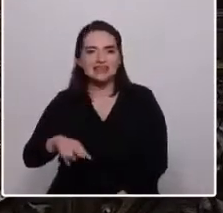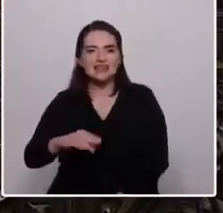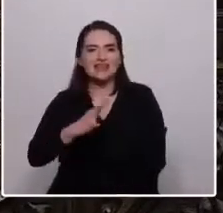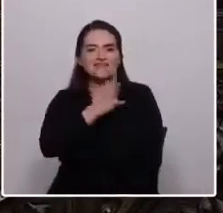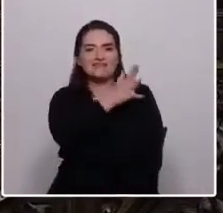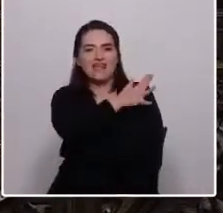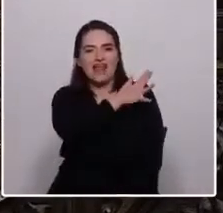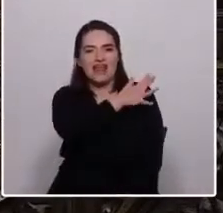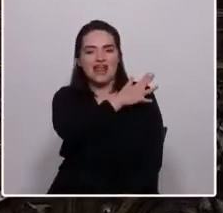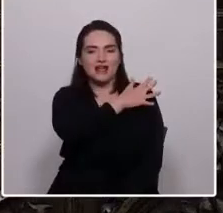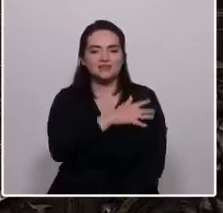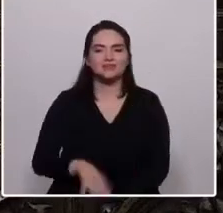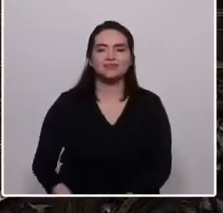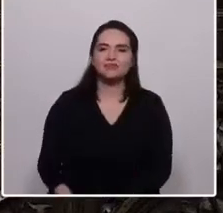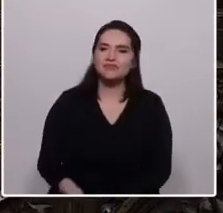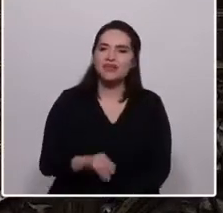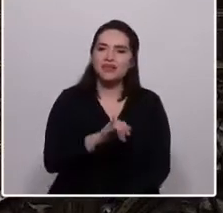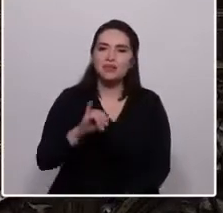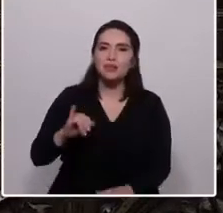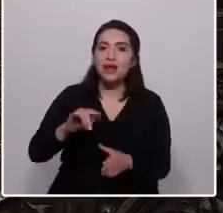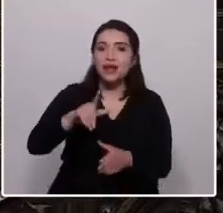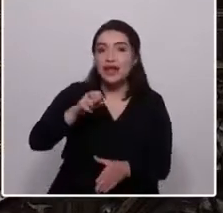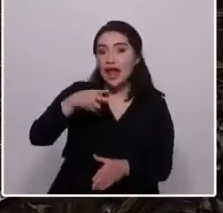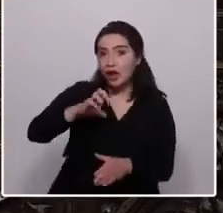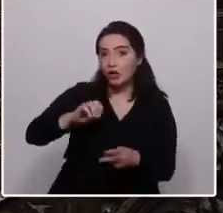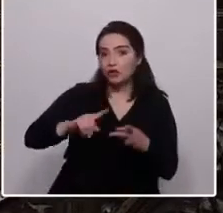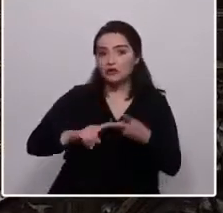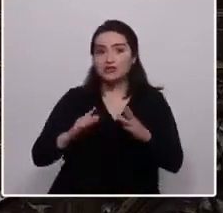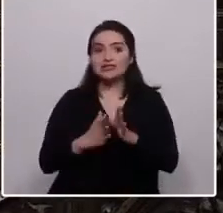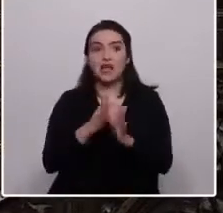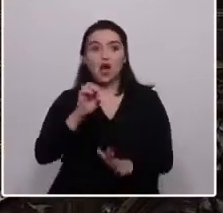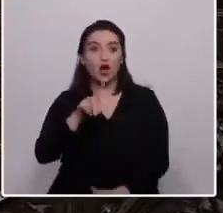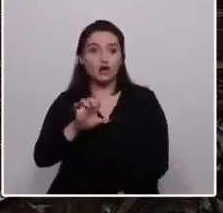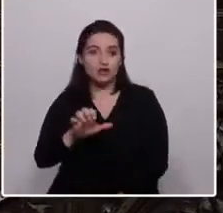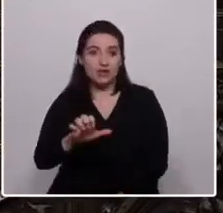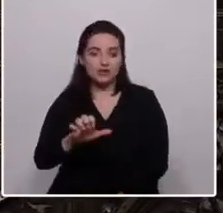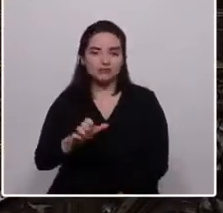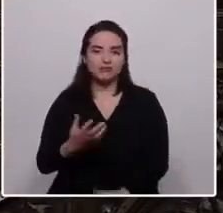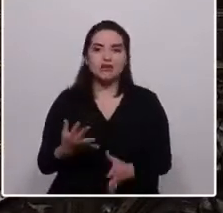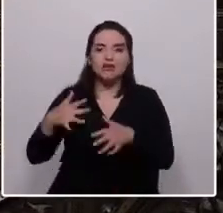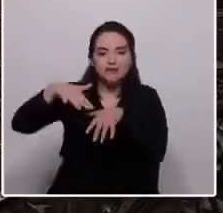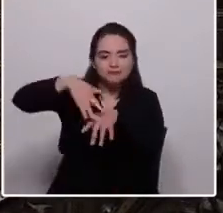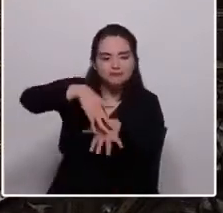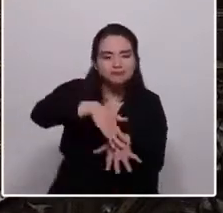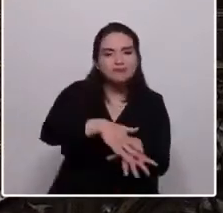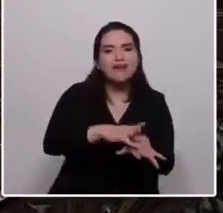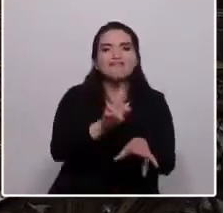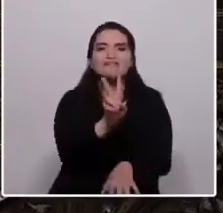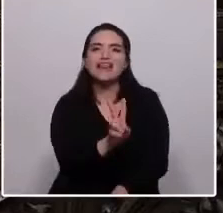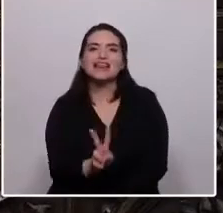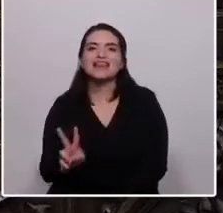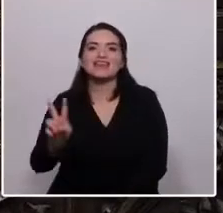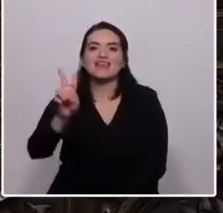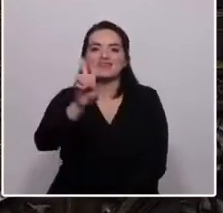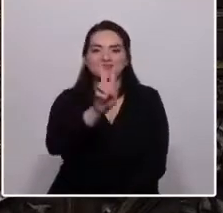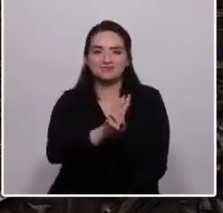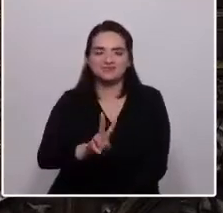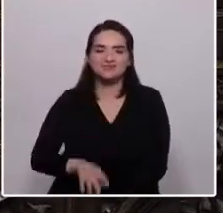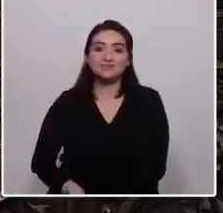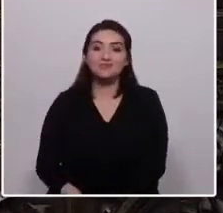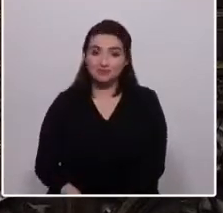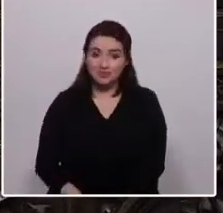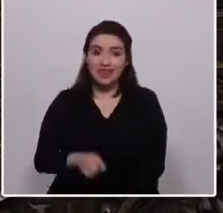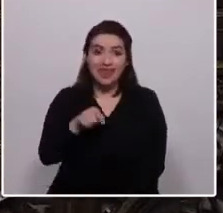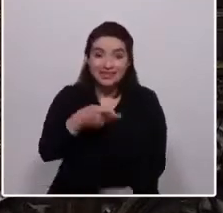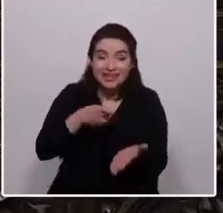luego de atravesar Lanco y San José de la Mariquina, desemboca en Valdivia. Y así, como ese